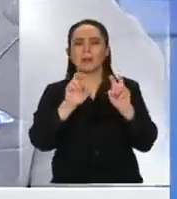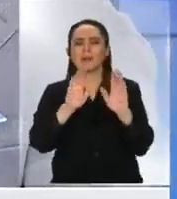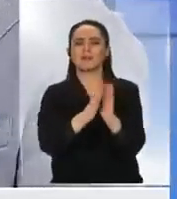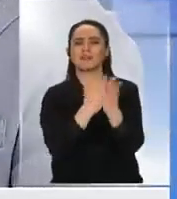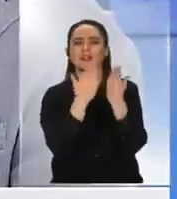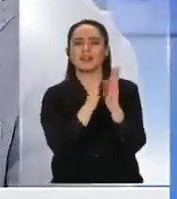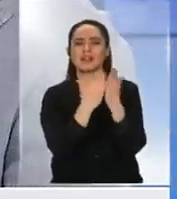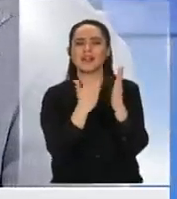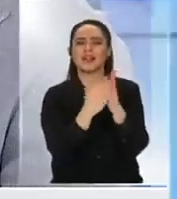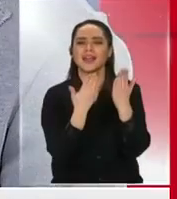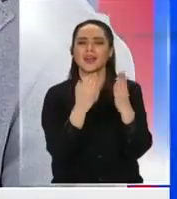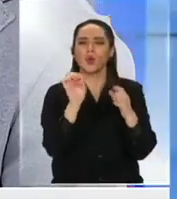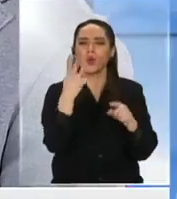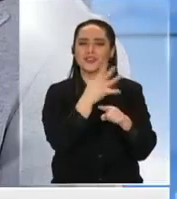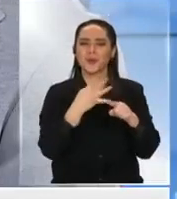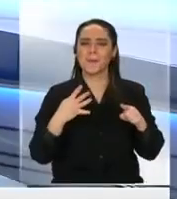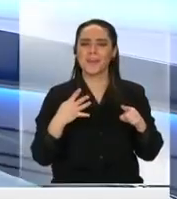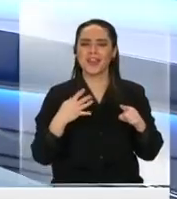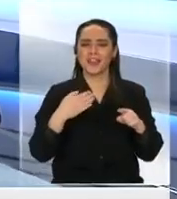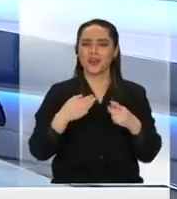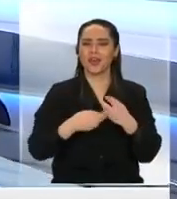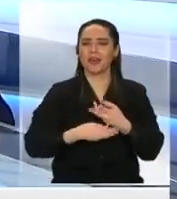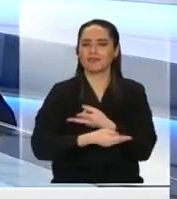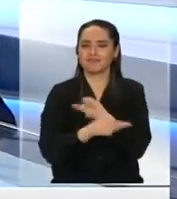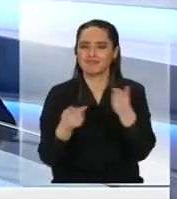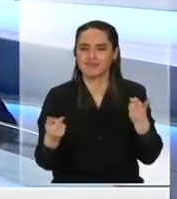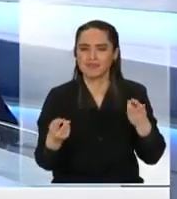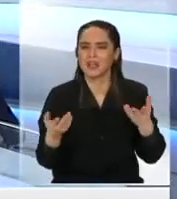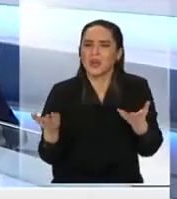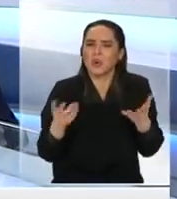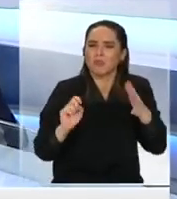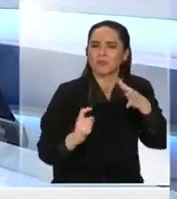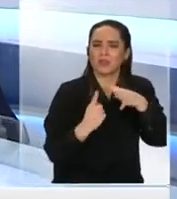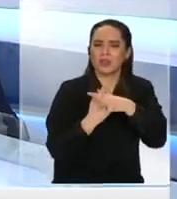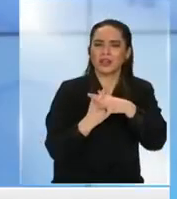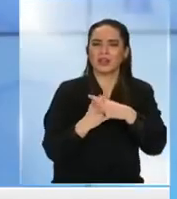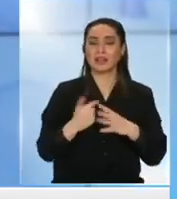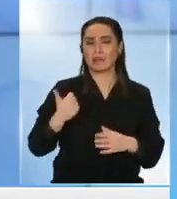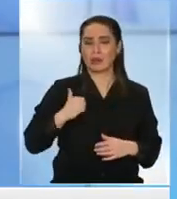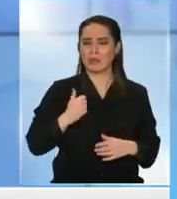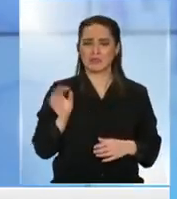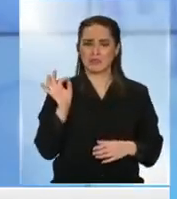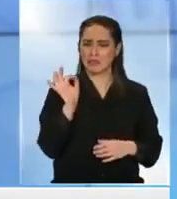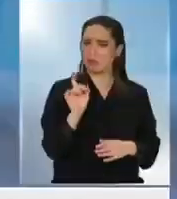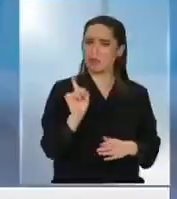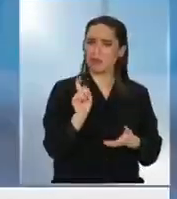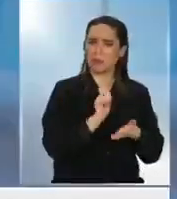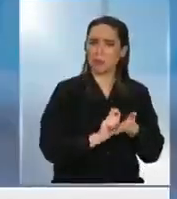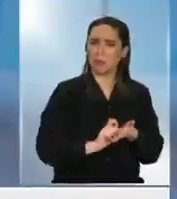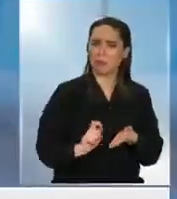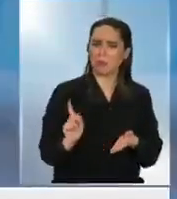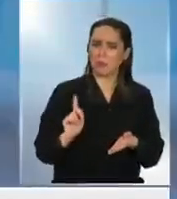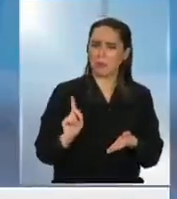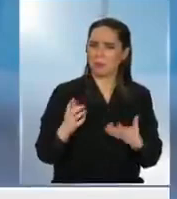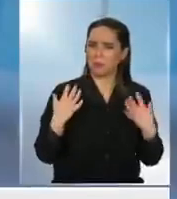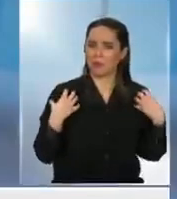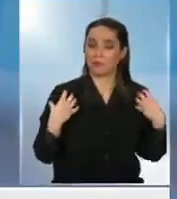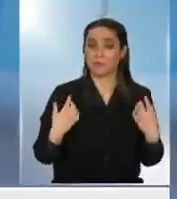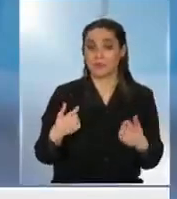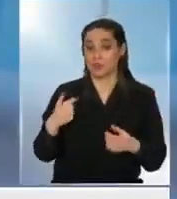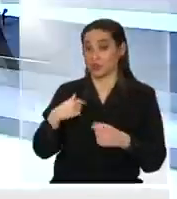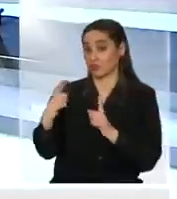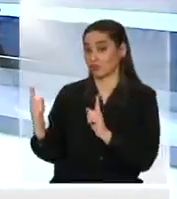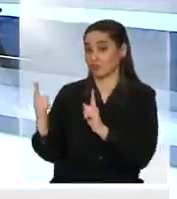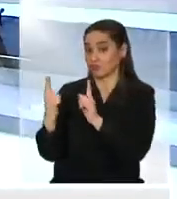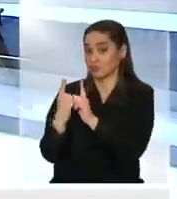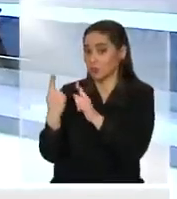¿y de dónde sale? ¿cuál es la génesis? habría que preguntarle porque inspector hoy día habló que él no había escrito tu anuario yo tengo a ver yo hablé